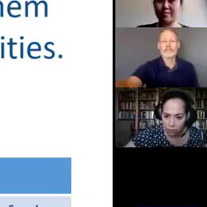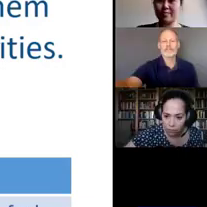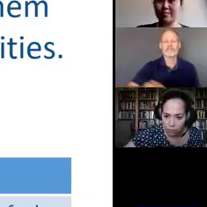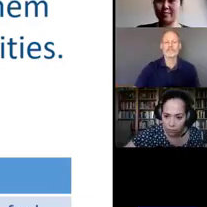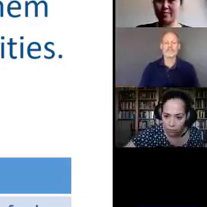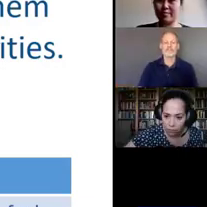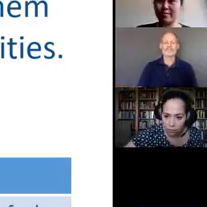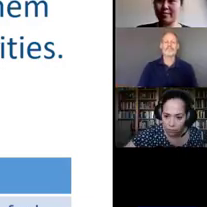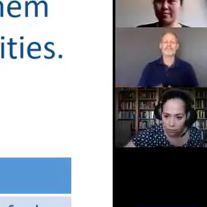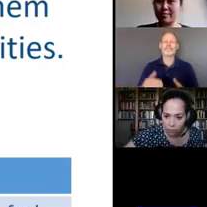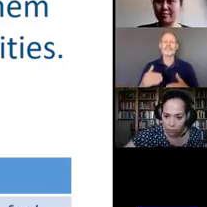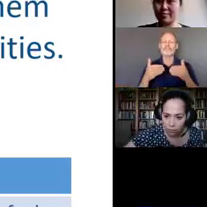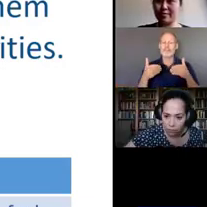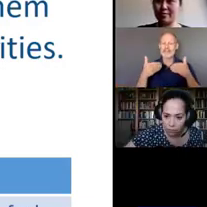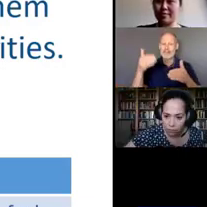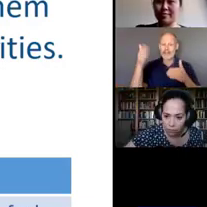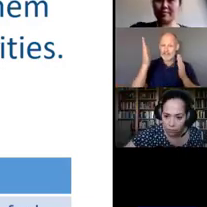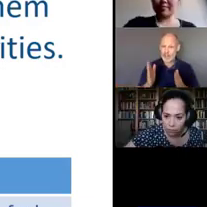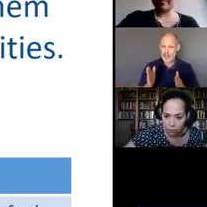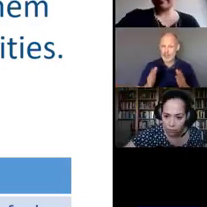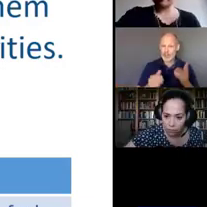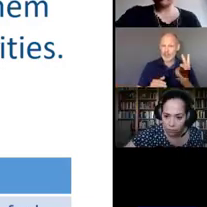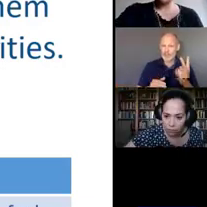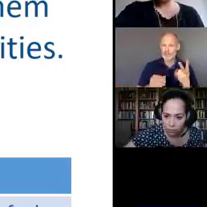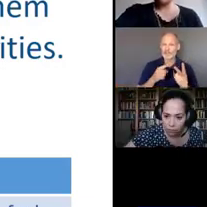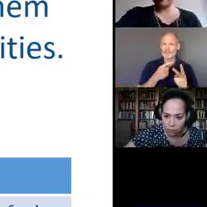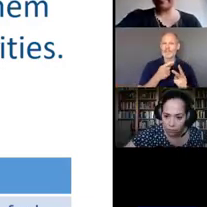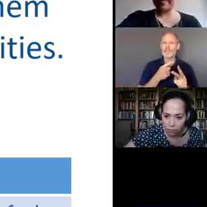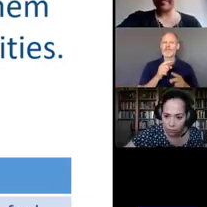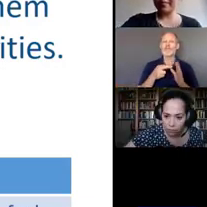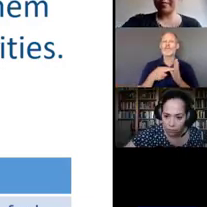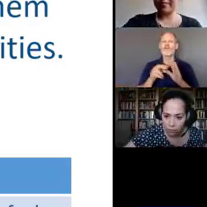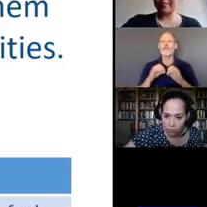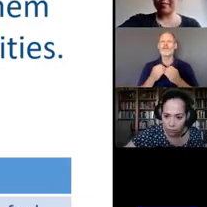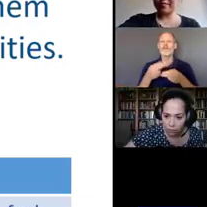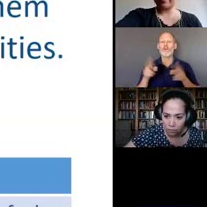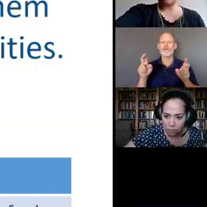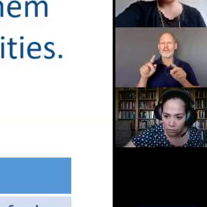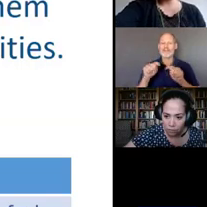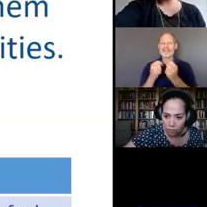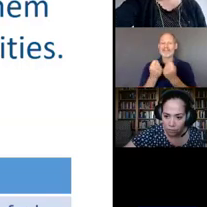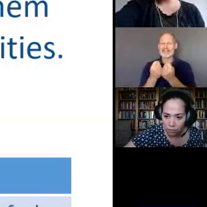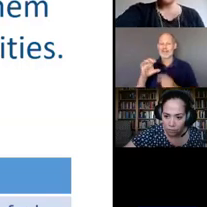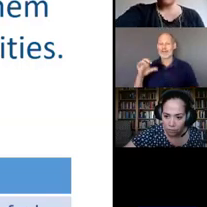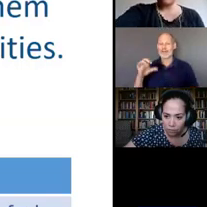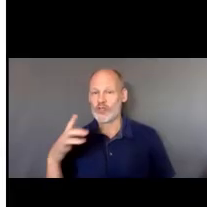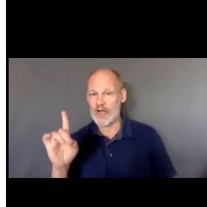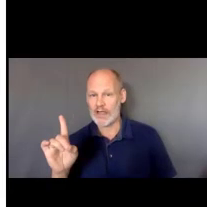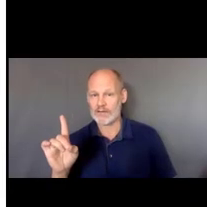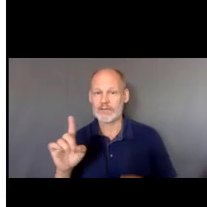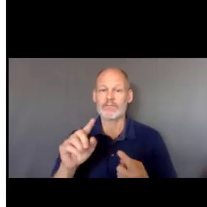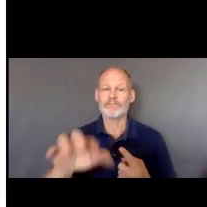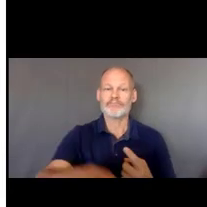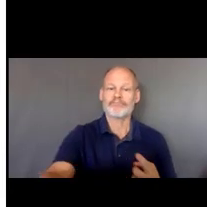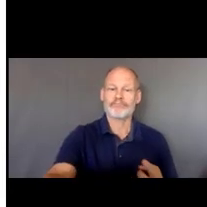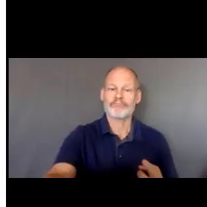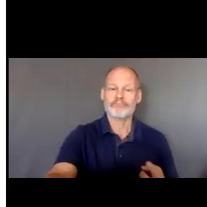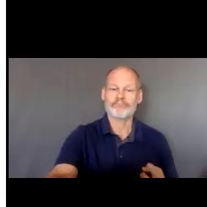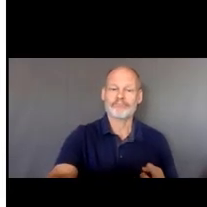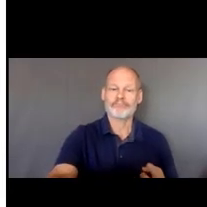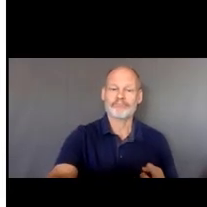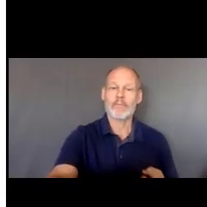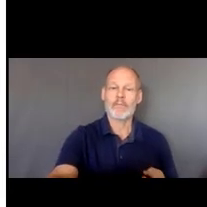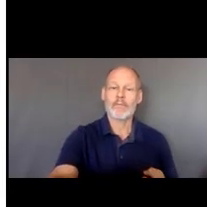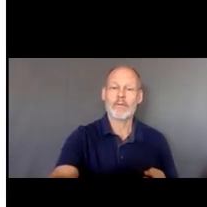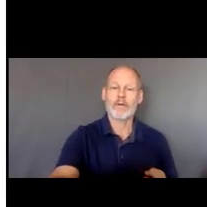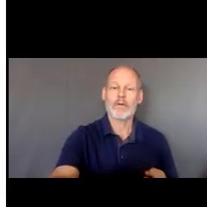bueno entonces ahora van a hablar los ponentes de Team Child Kim Williams va a empezar que